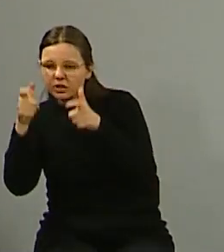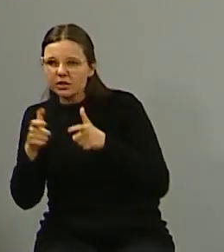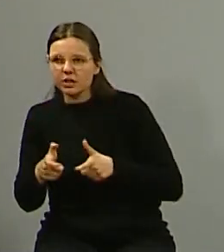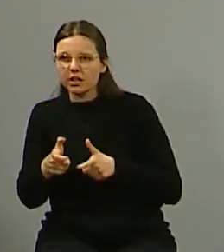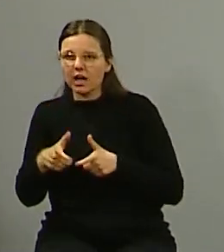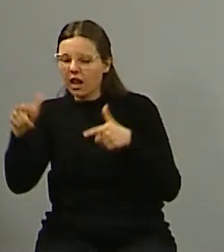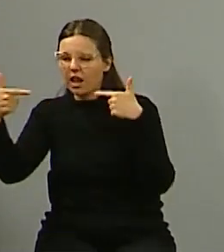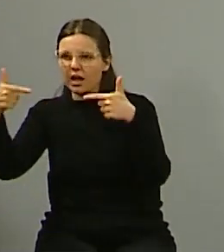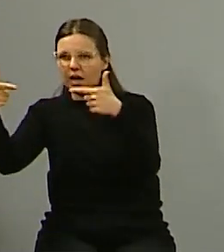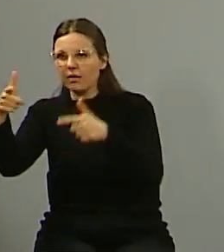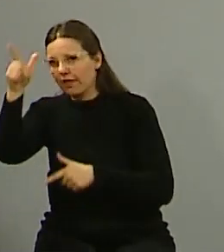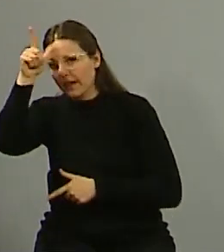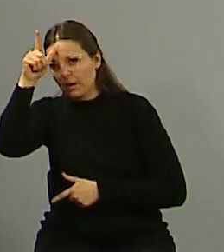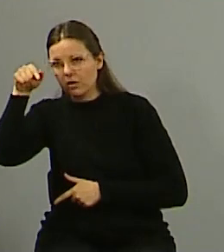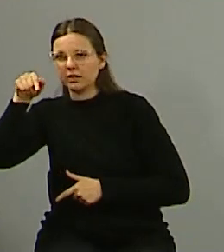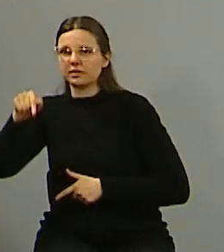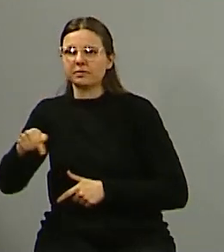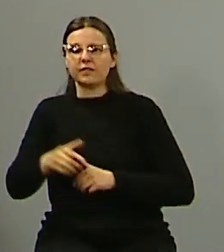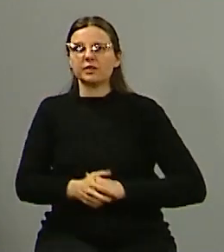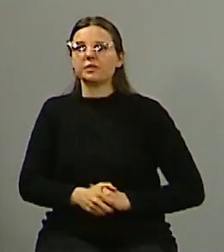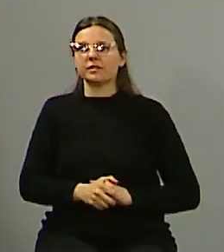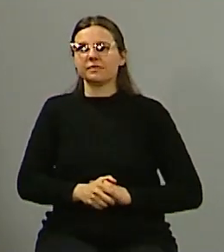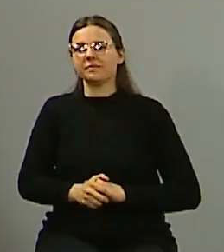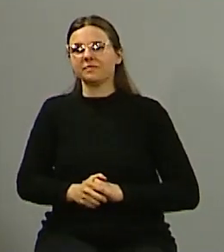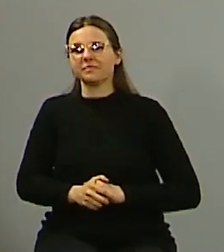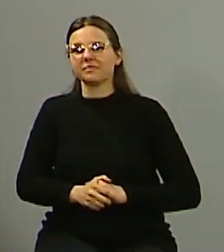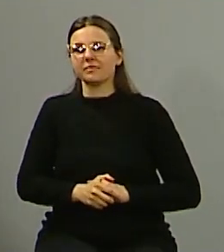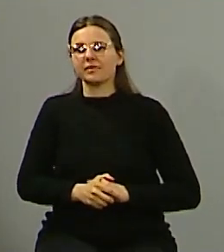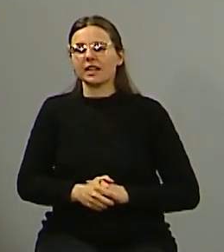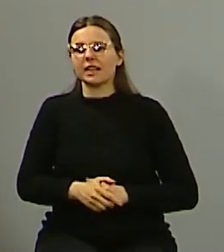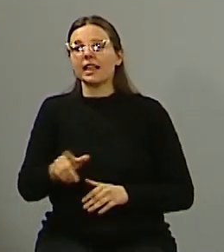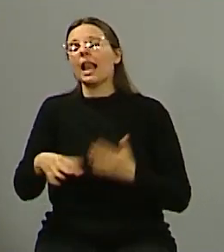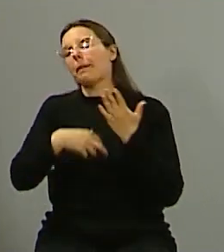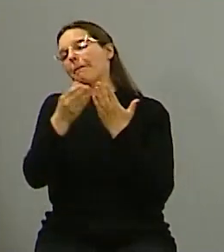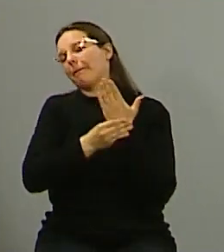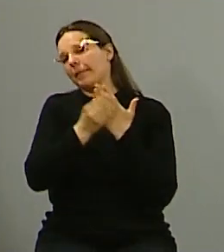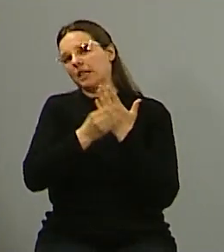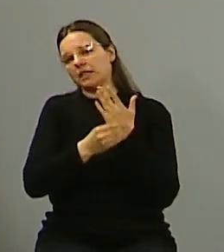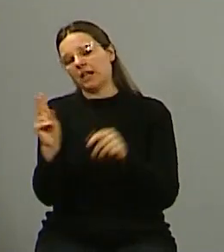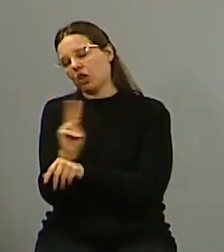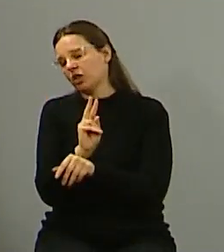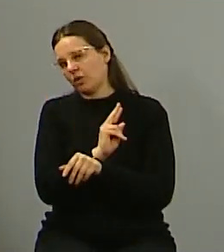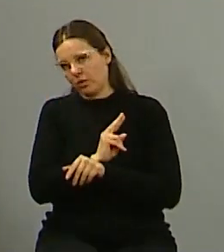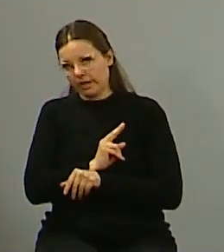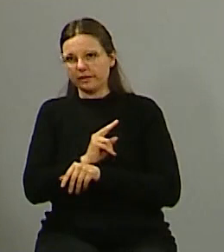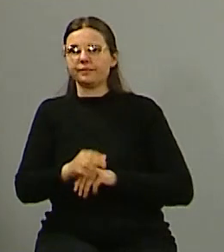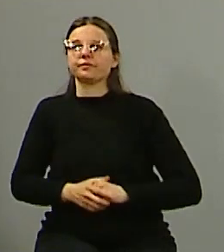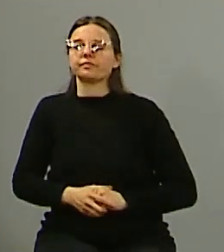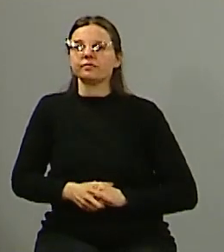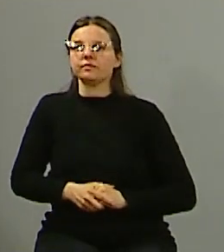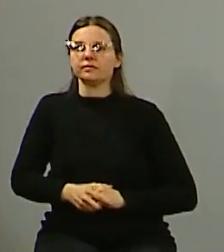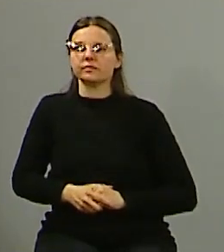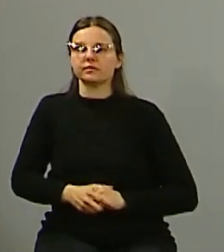de la policía de Mendoza. del Ministerio de Seguridad para ser más preciso. En ese lugar